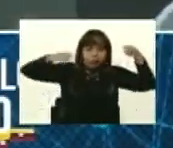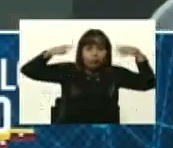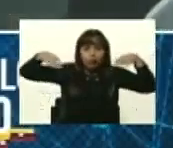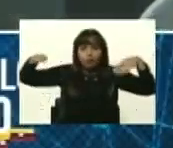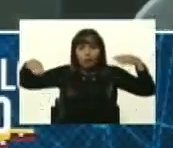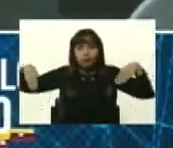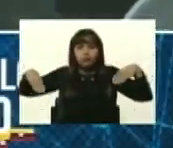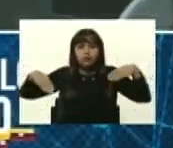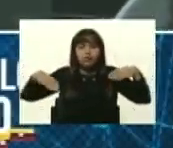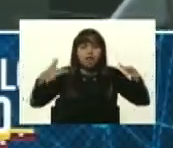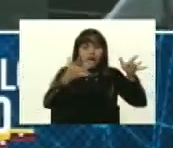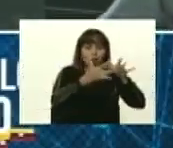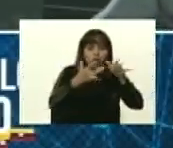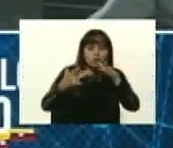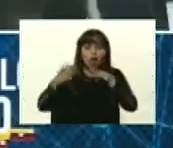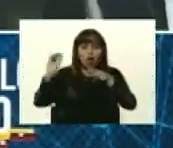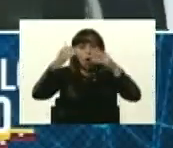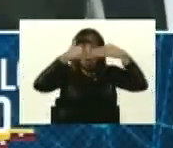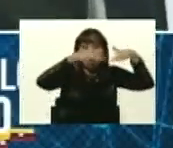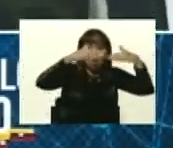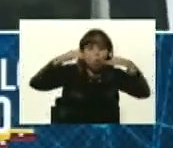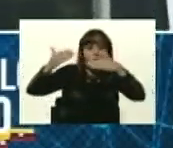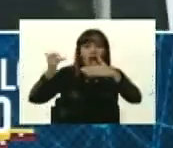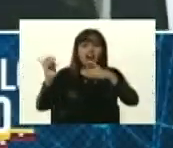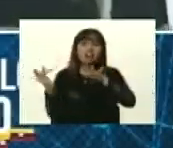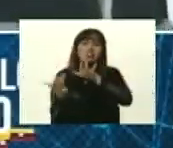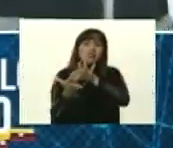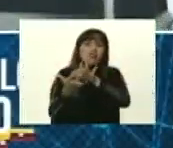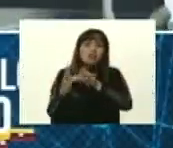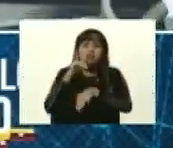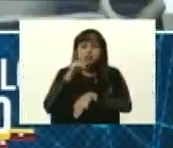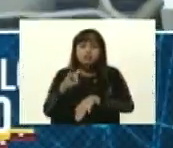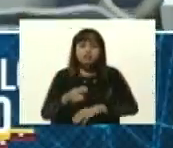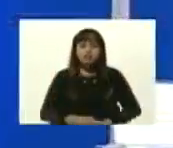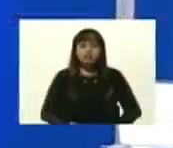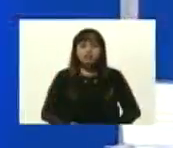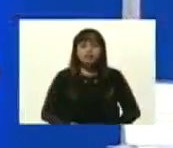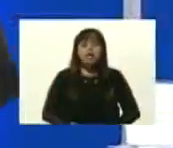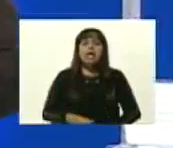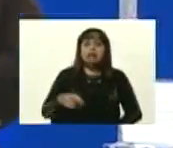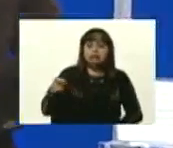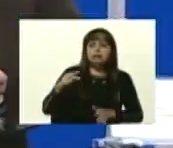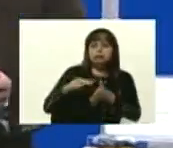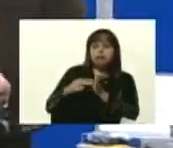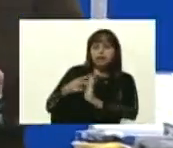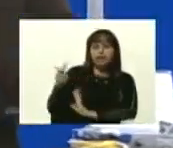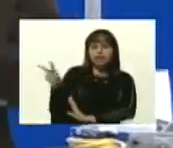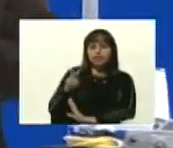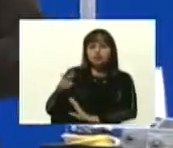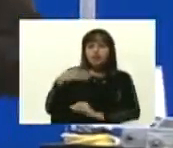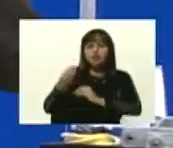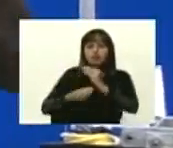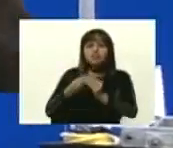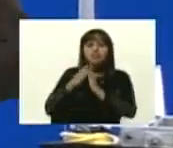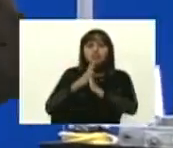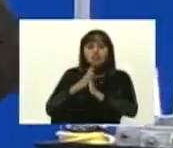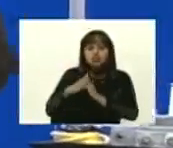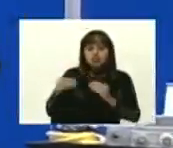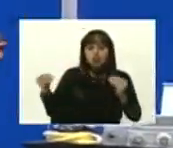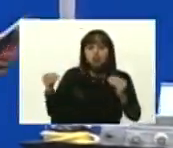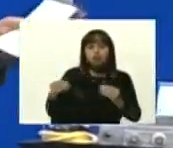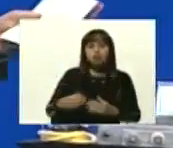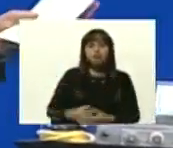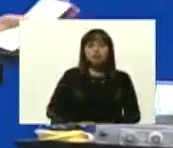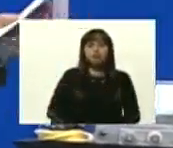estabilidad del enlace y obviamente la calidad. Quiere decir que desde Venezuela vamos a crearlo todo, Gabriela,